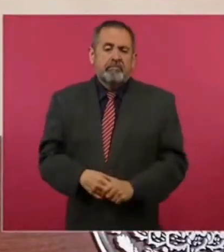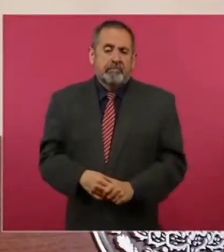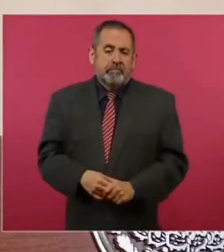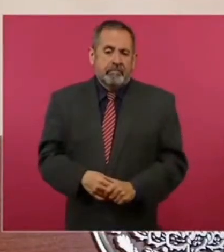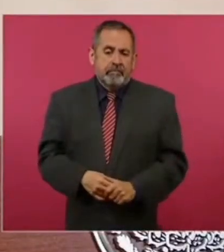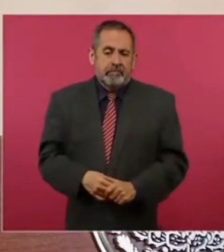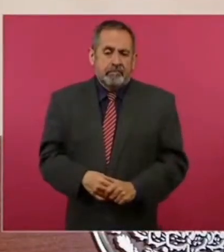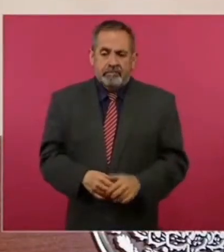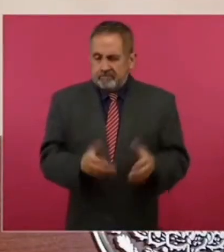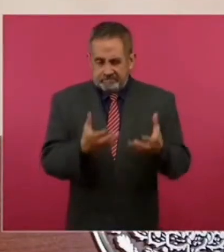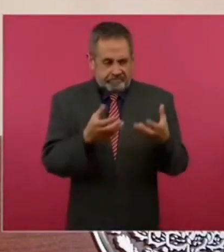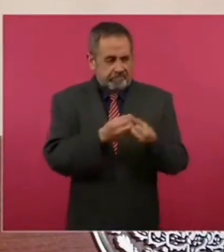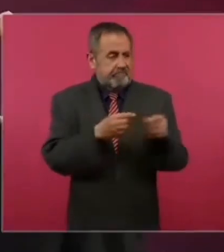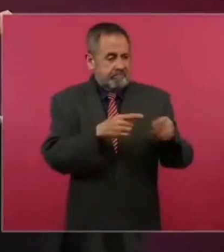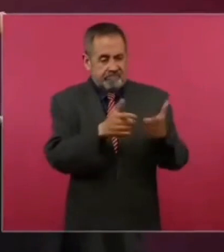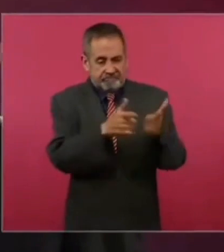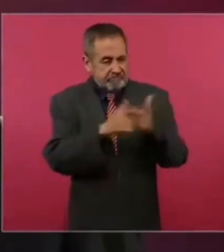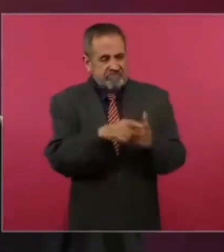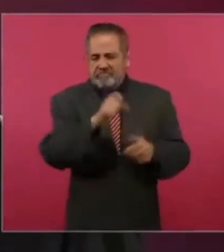Los del bloque conservador.